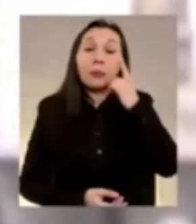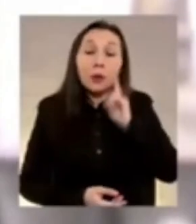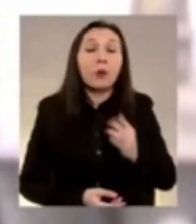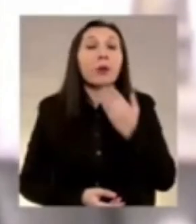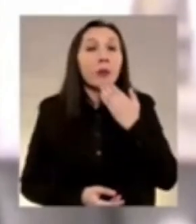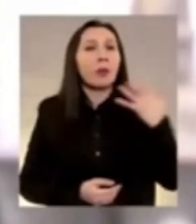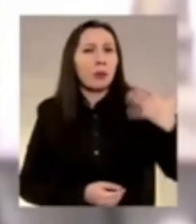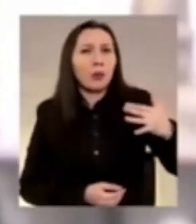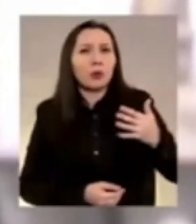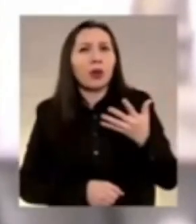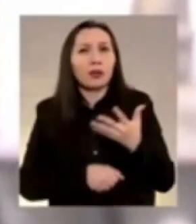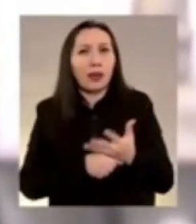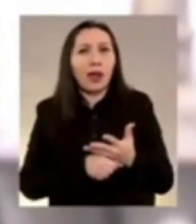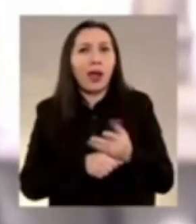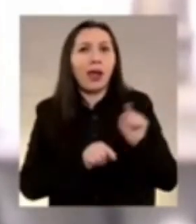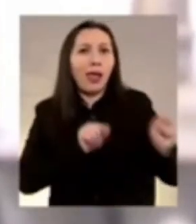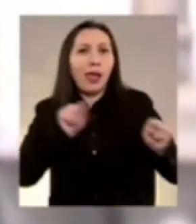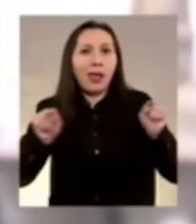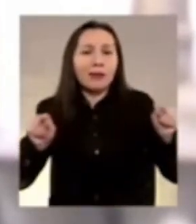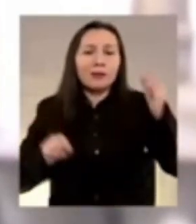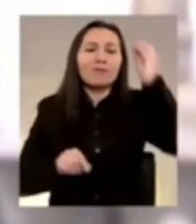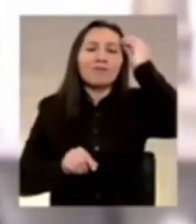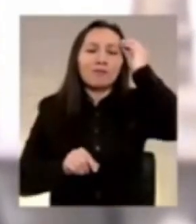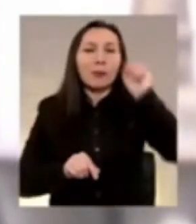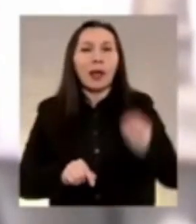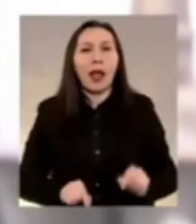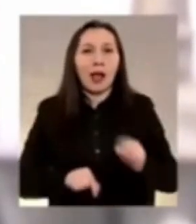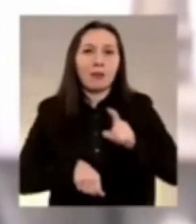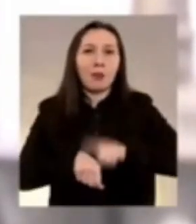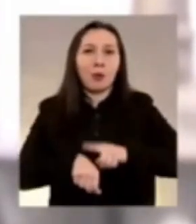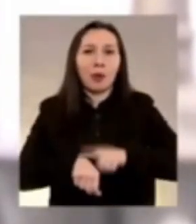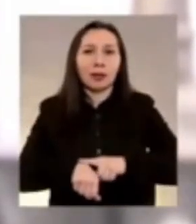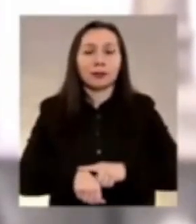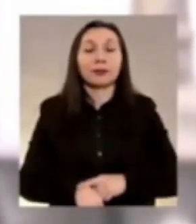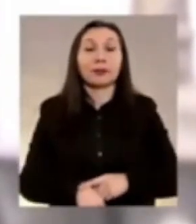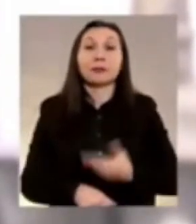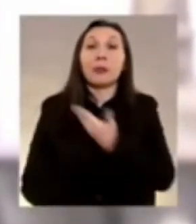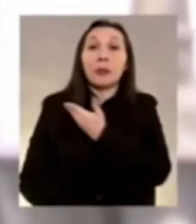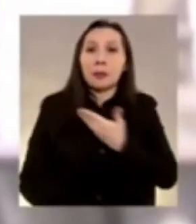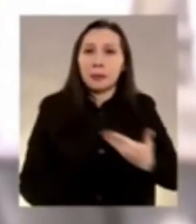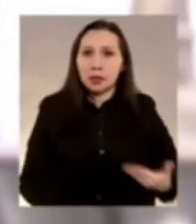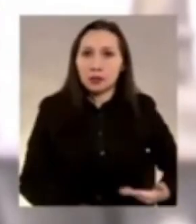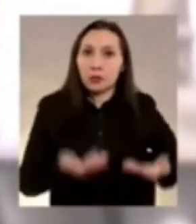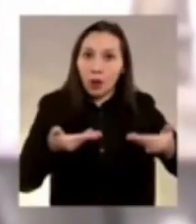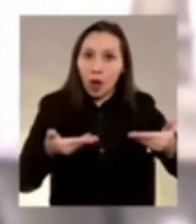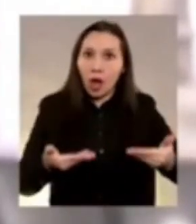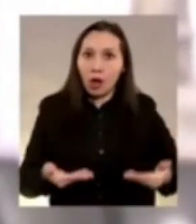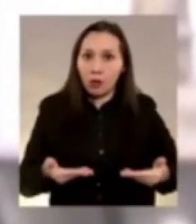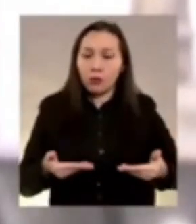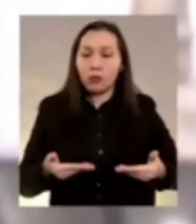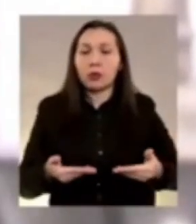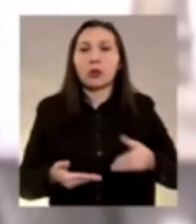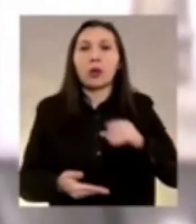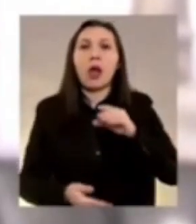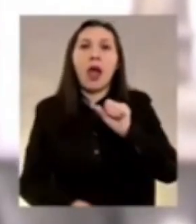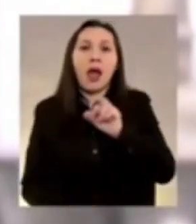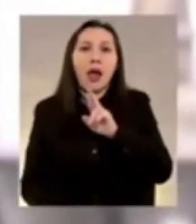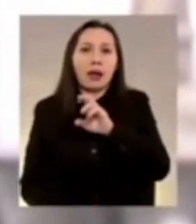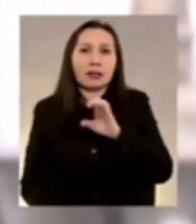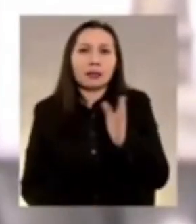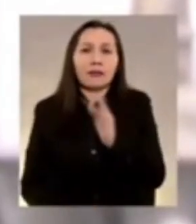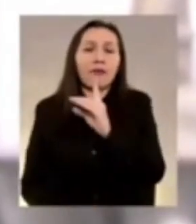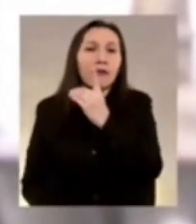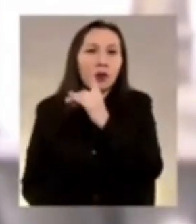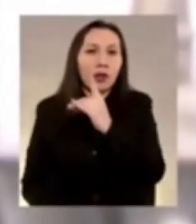también lo importante que había sido para ellos este momento. A los presidentes en ejercicio, Luis Arce de